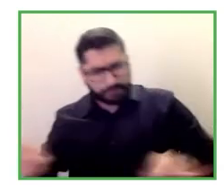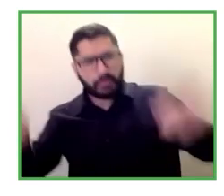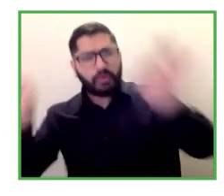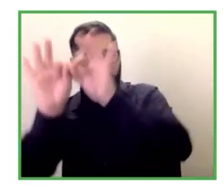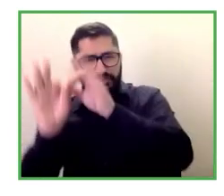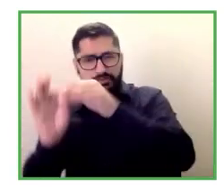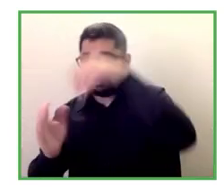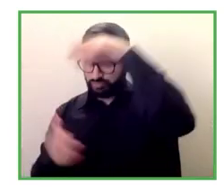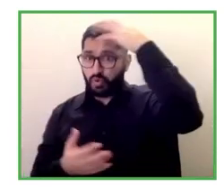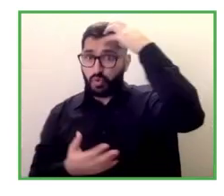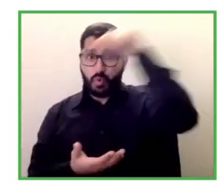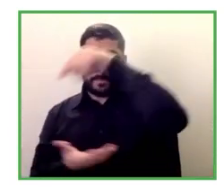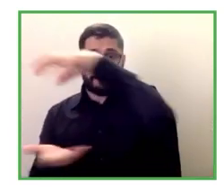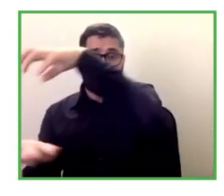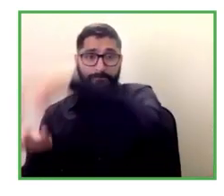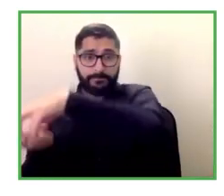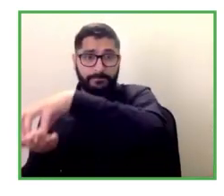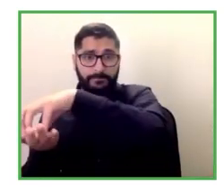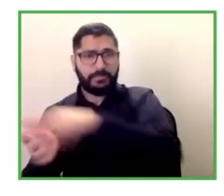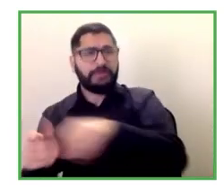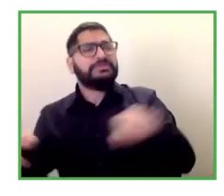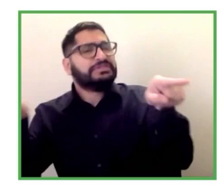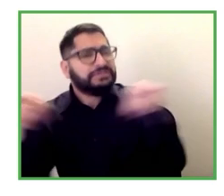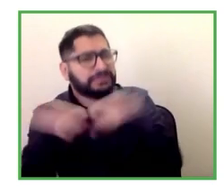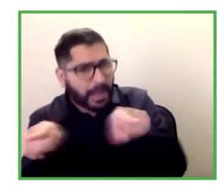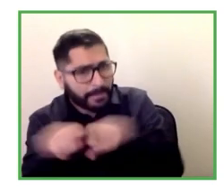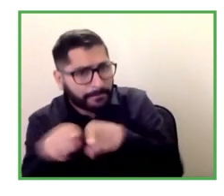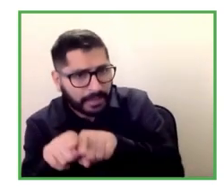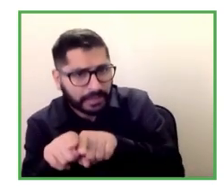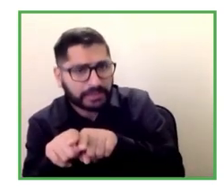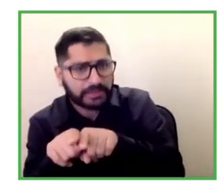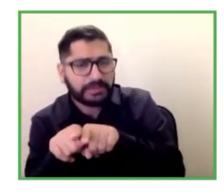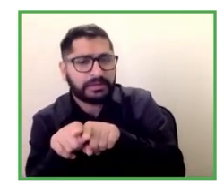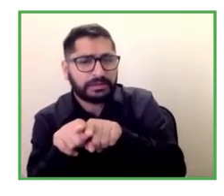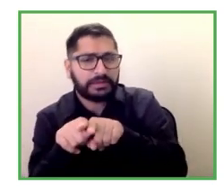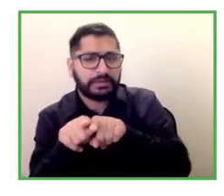también incluyen organizaciones de personas con discapacidad